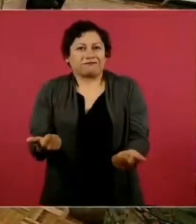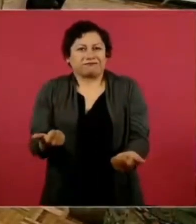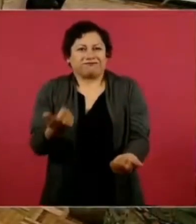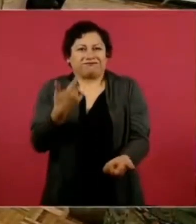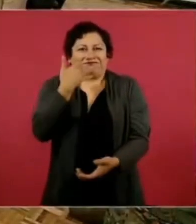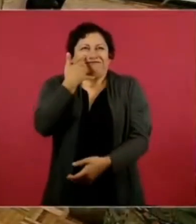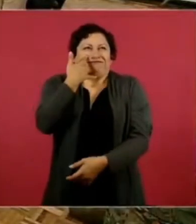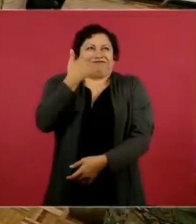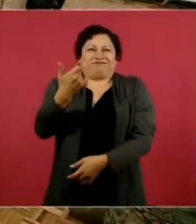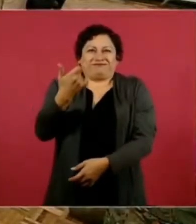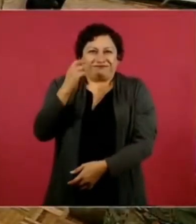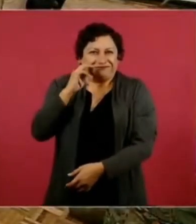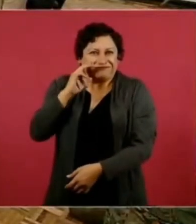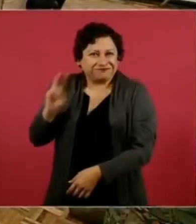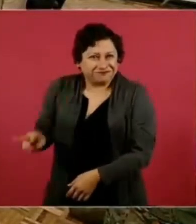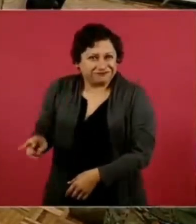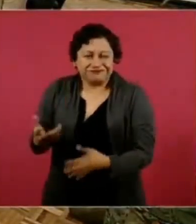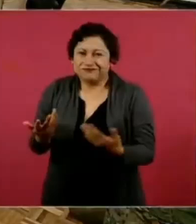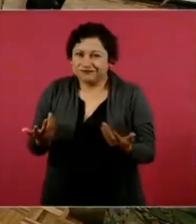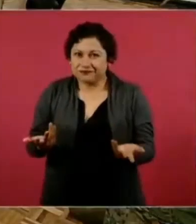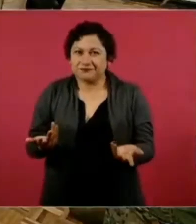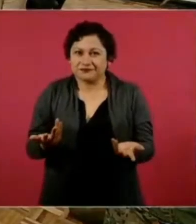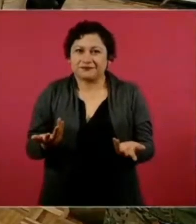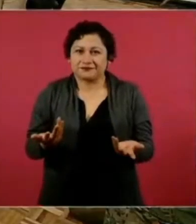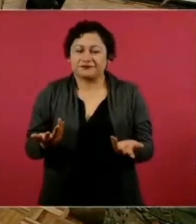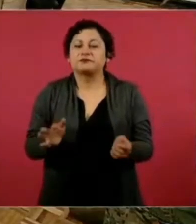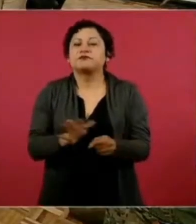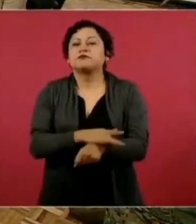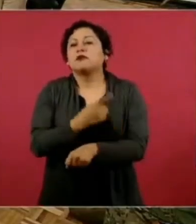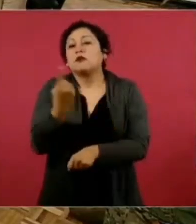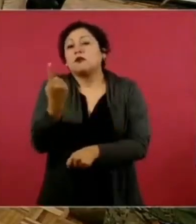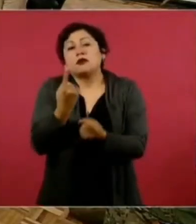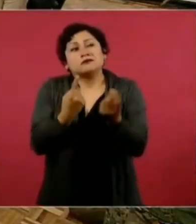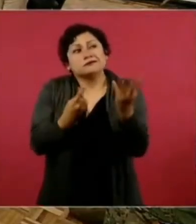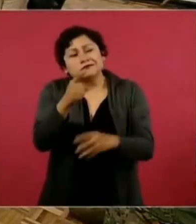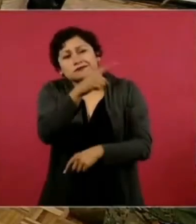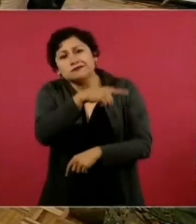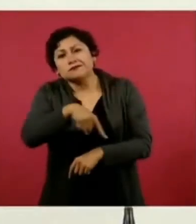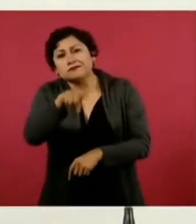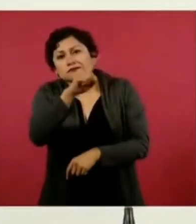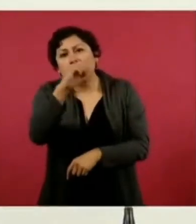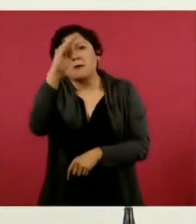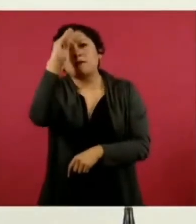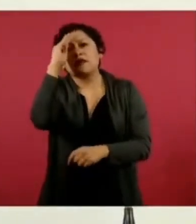todo es fuerza.